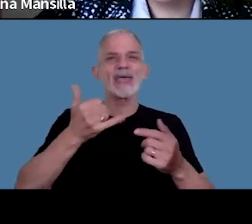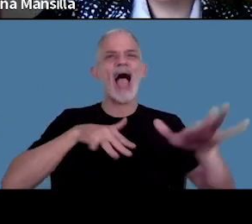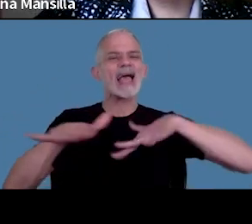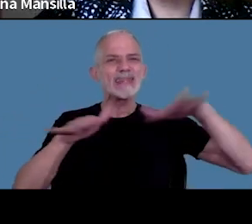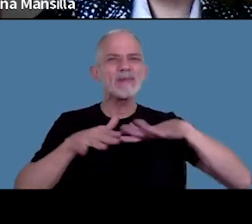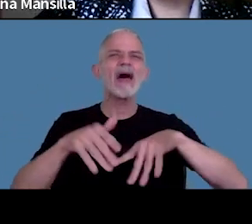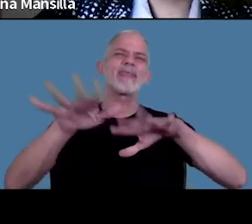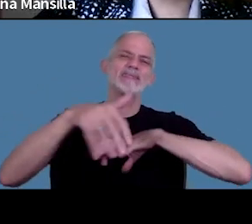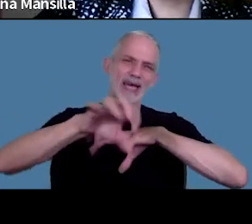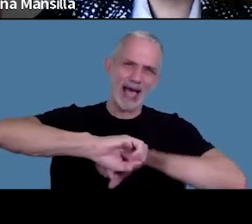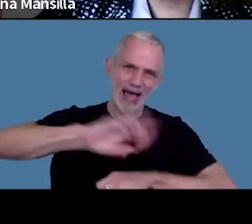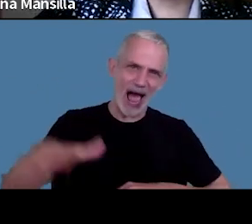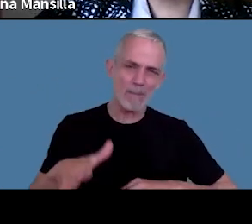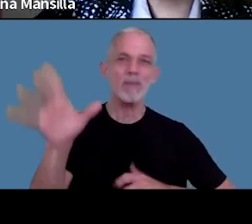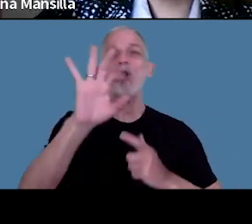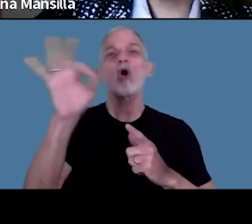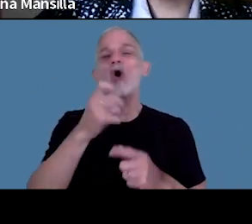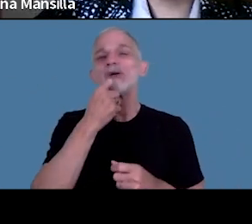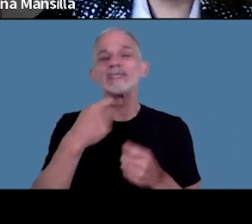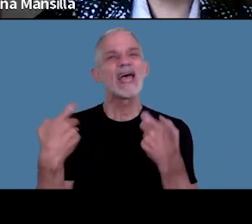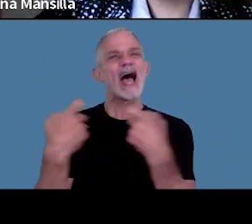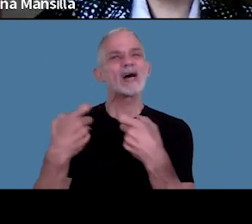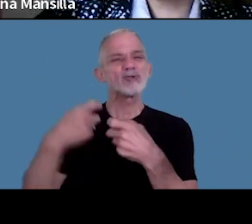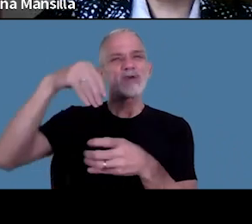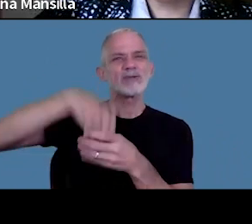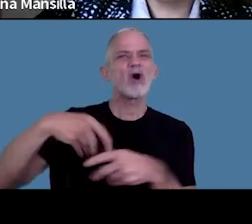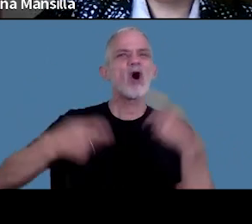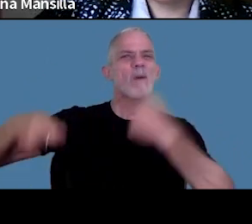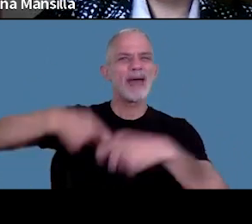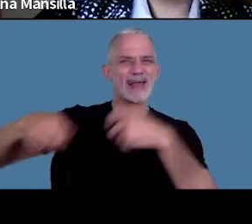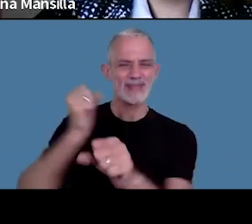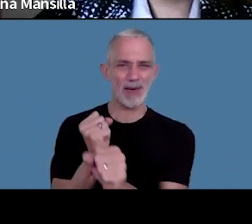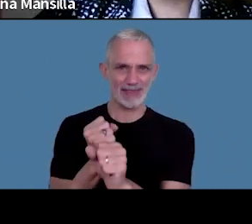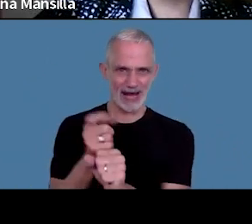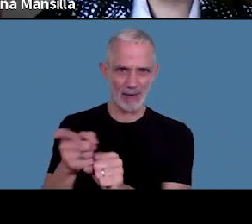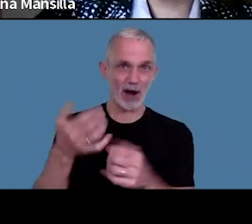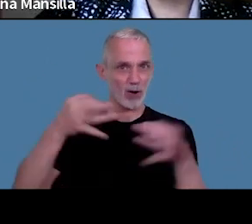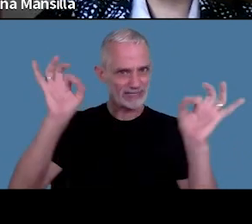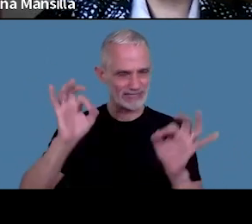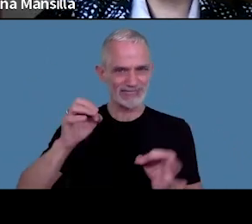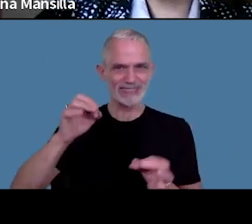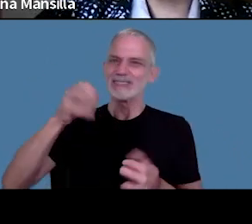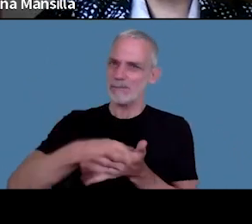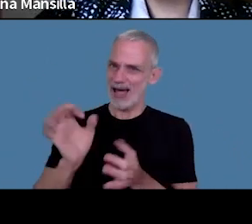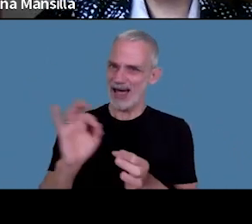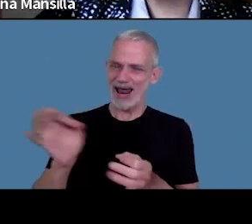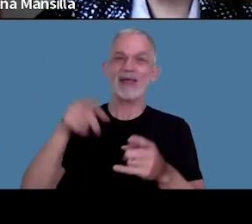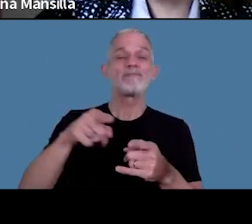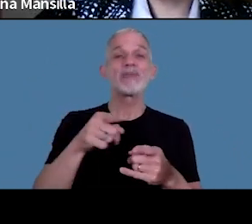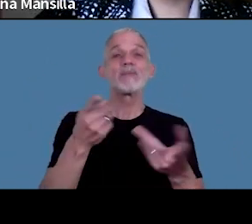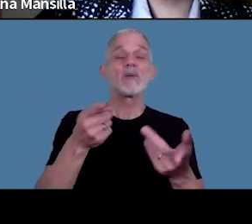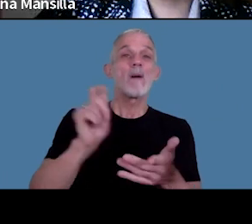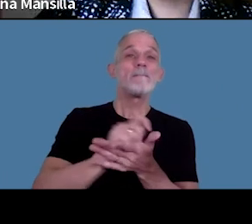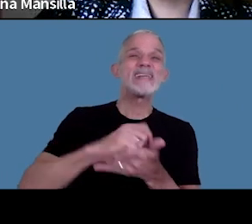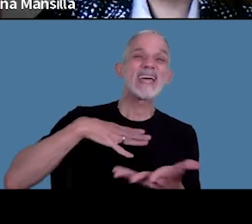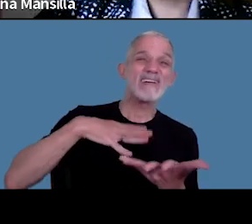agropecuarias o se trate de asociados a cooperativas de trabajo estas cotizaciones correspondientes a los meses faltantes